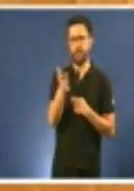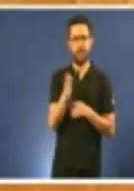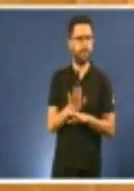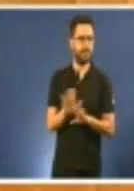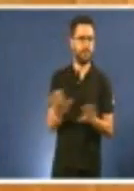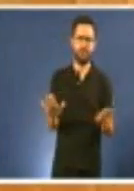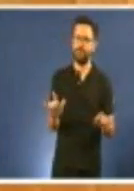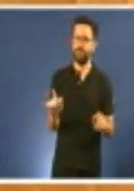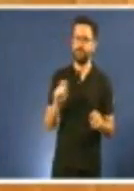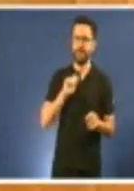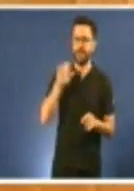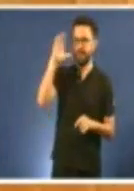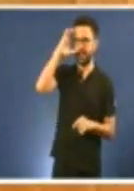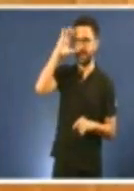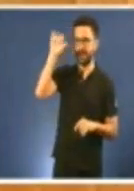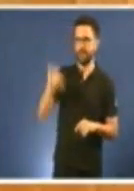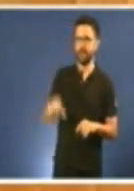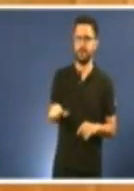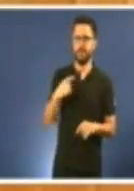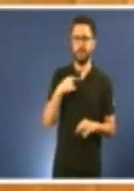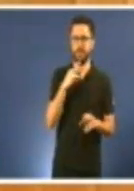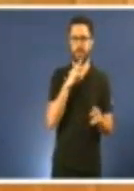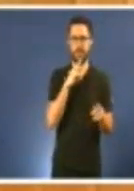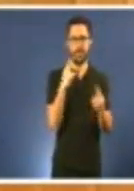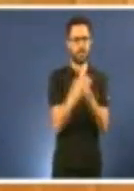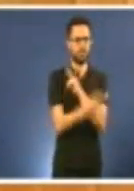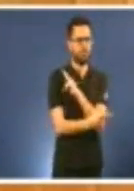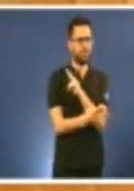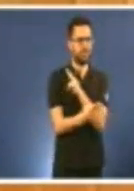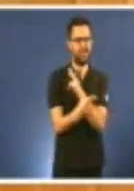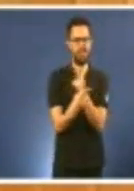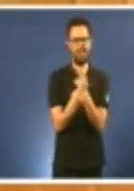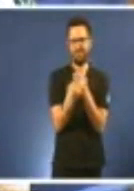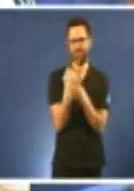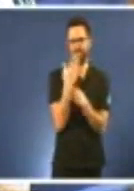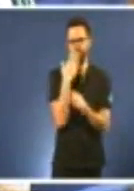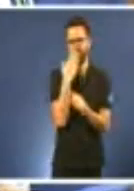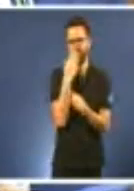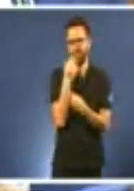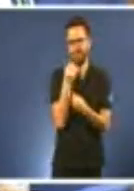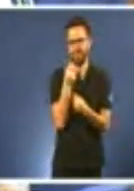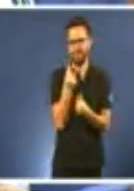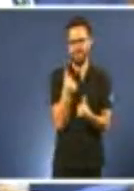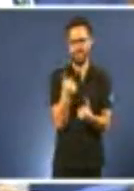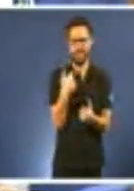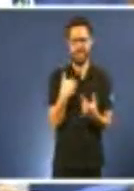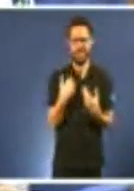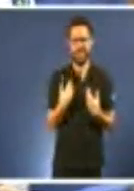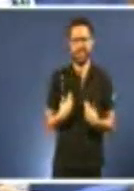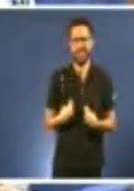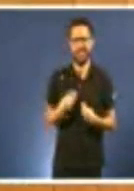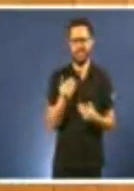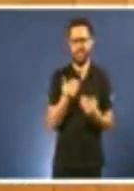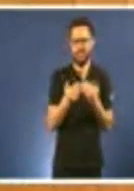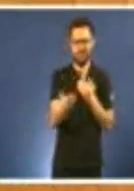Sinceramente, que resposta máis patética, máis triste, máis sin futuro,